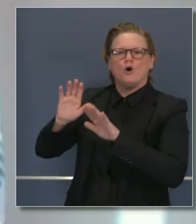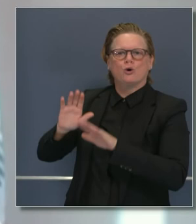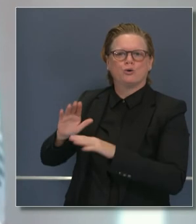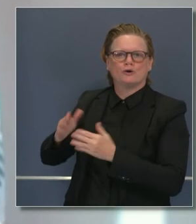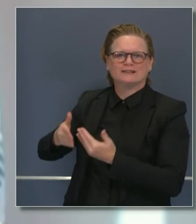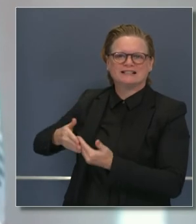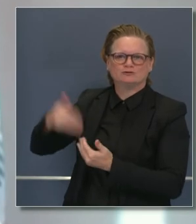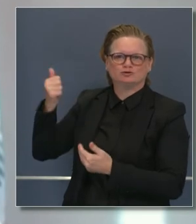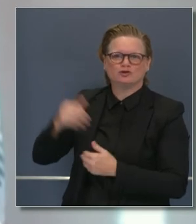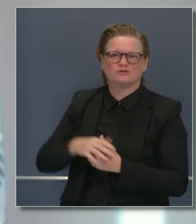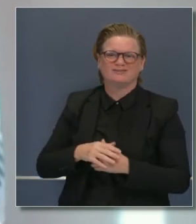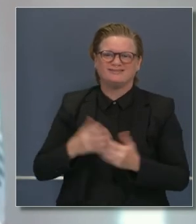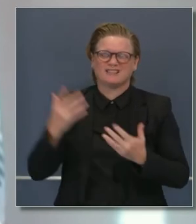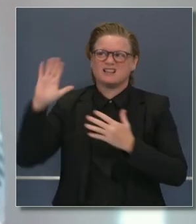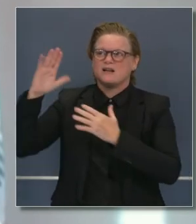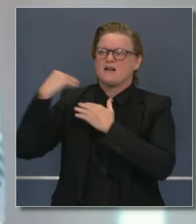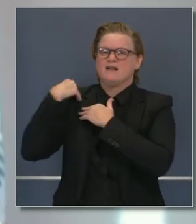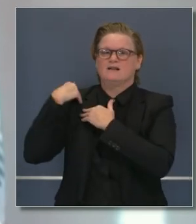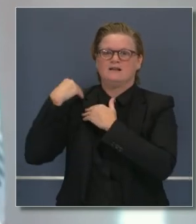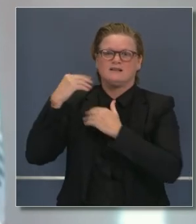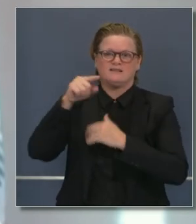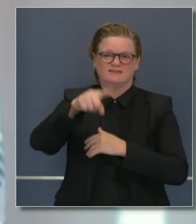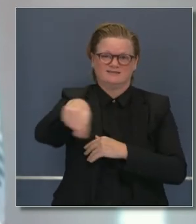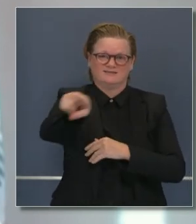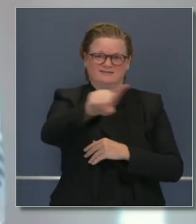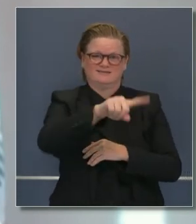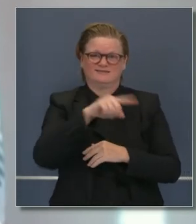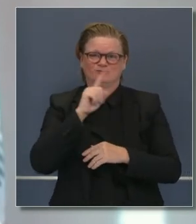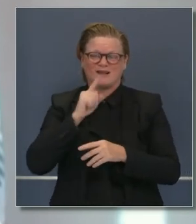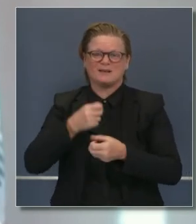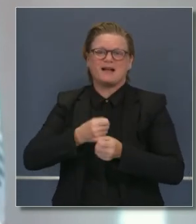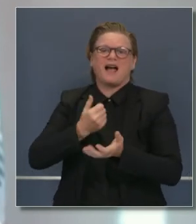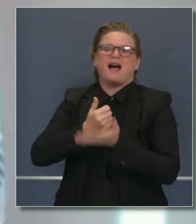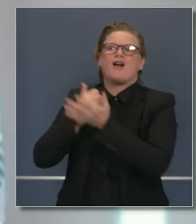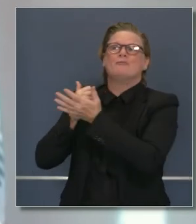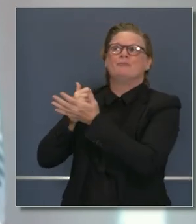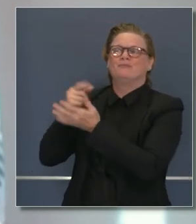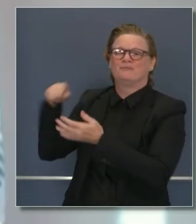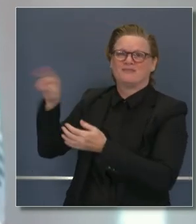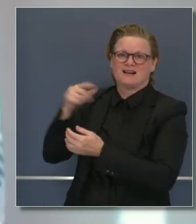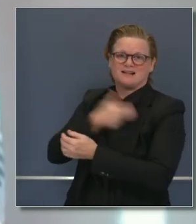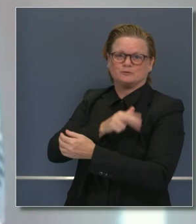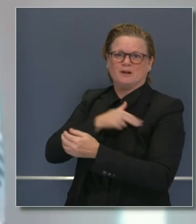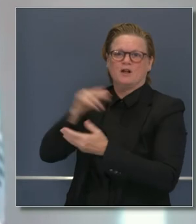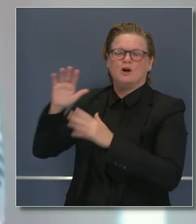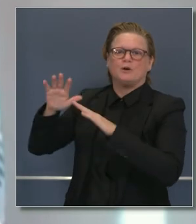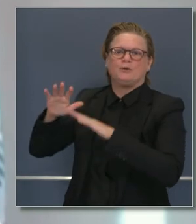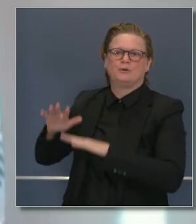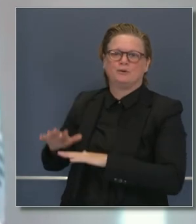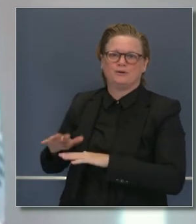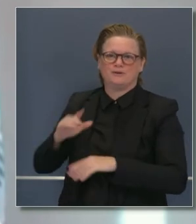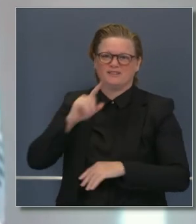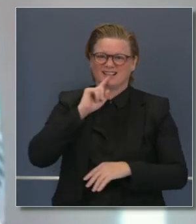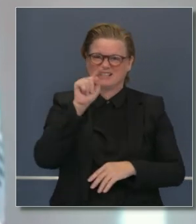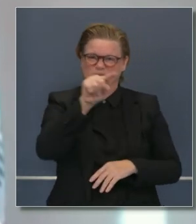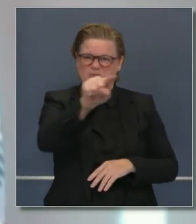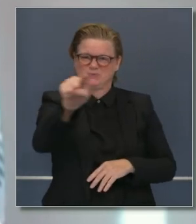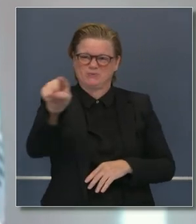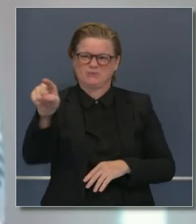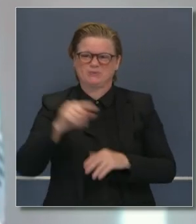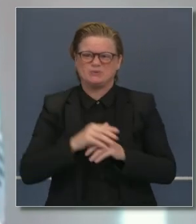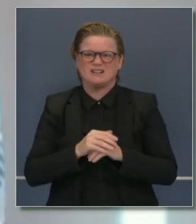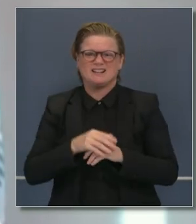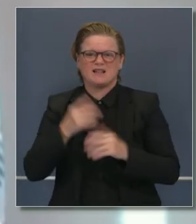sea posible. Esos trabajadores, primeros socorristas, estos sistemas existentes para cuidarlo a usted, para